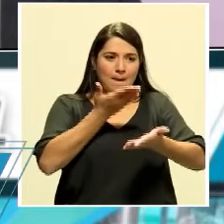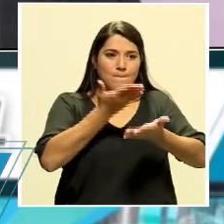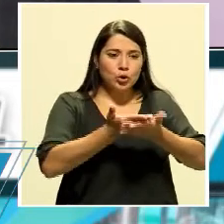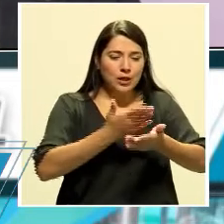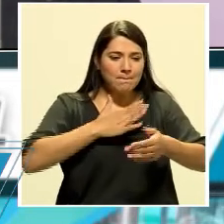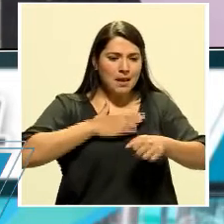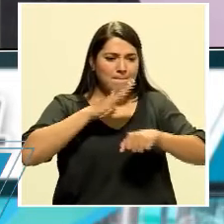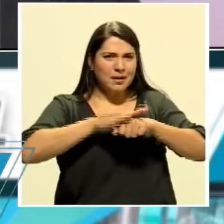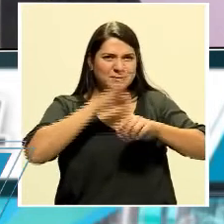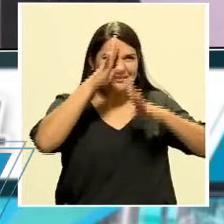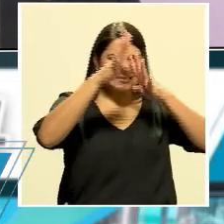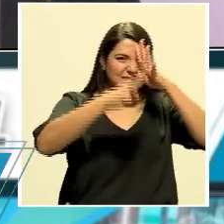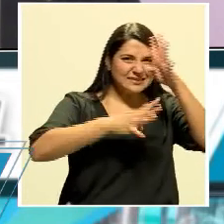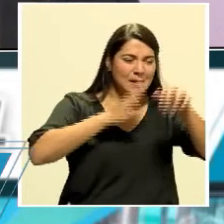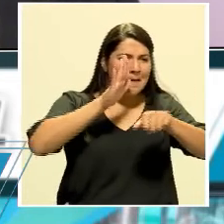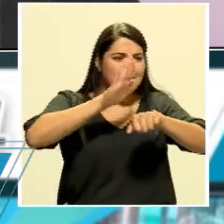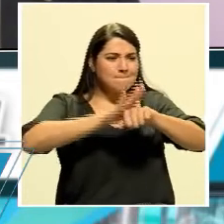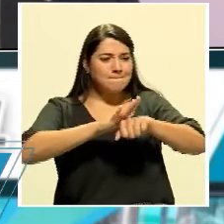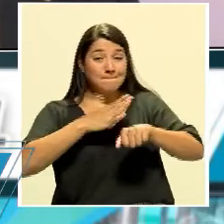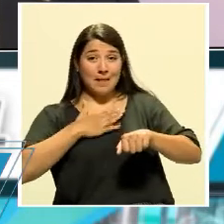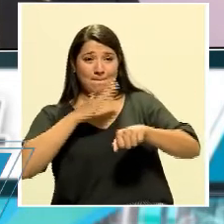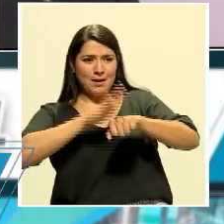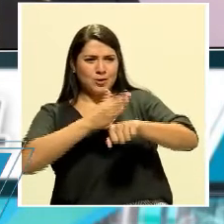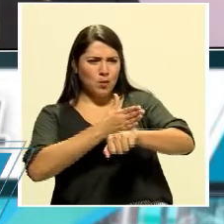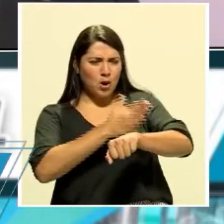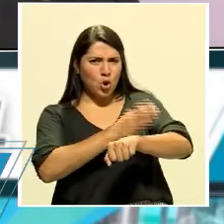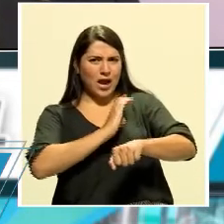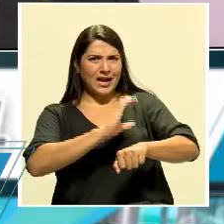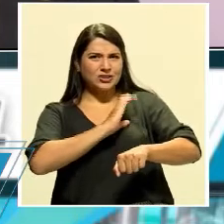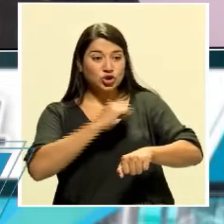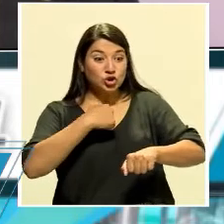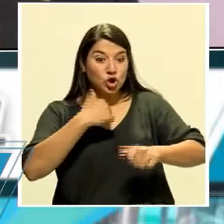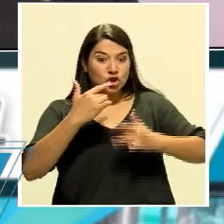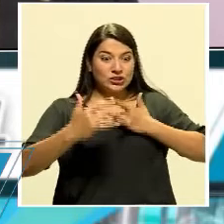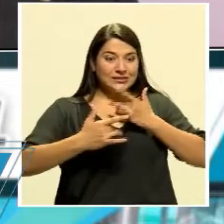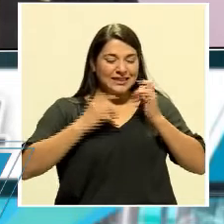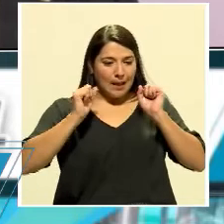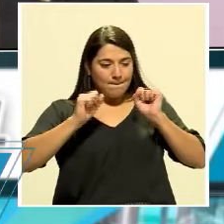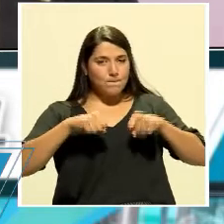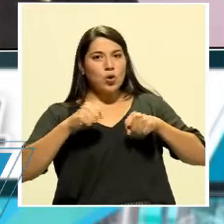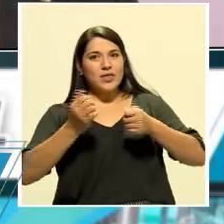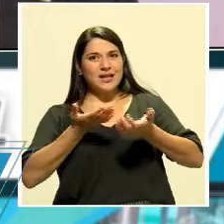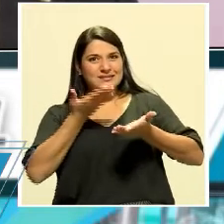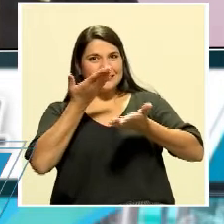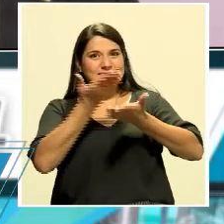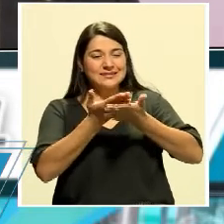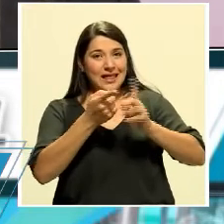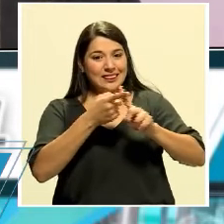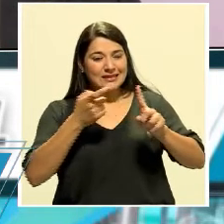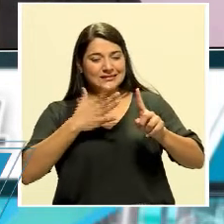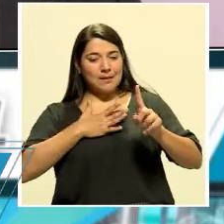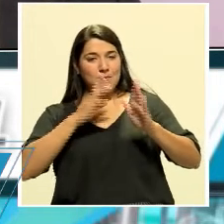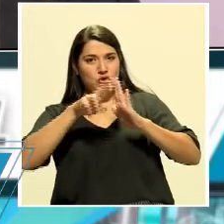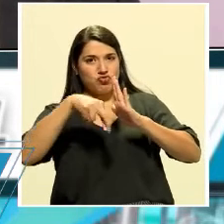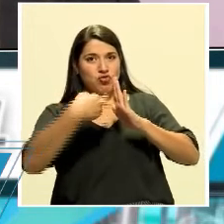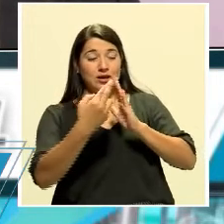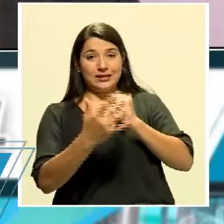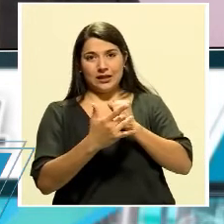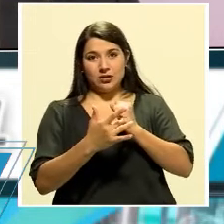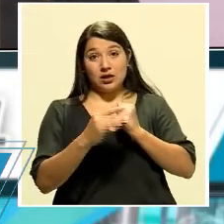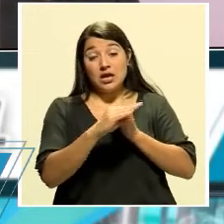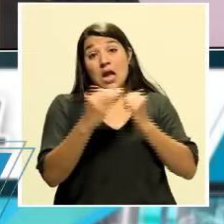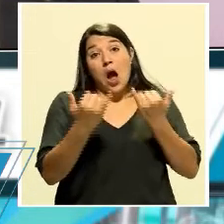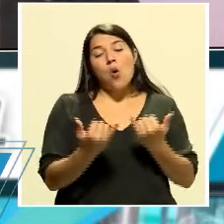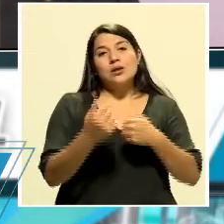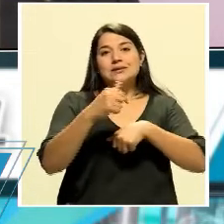me dejen buscar parámetros de mejora de la calidad, donde yo sienta que estoy aportando desde mi rol técnico. Y en este momento, pues, ahí me